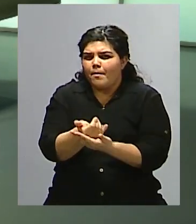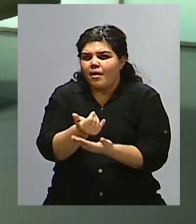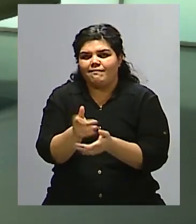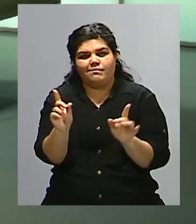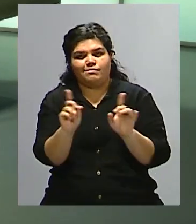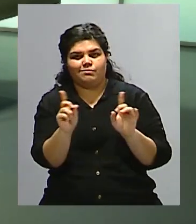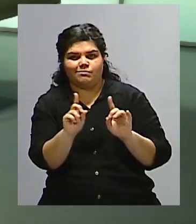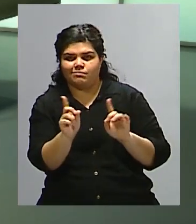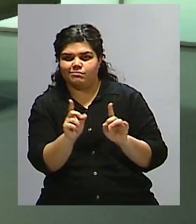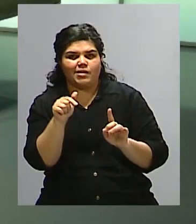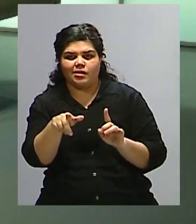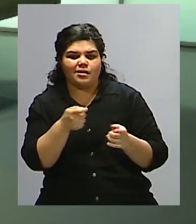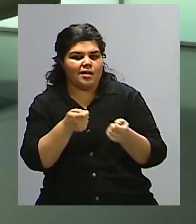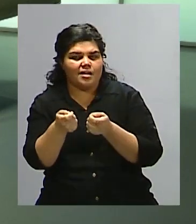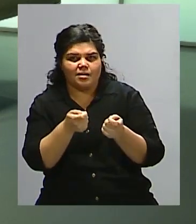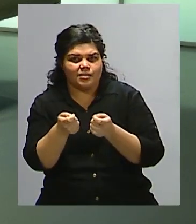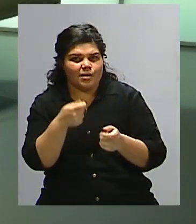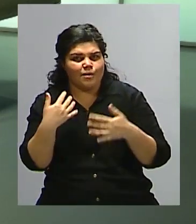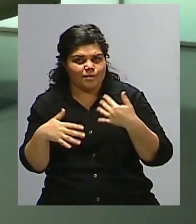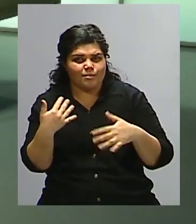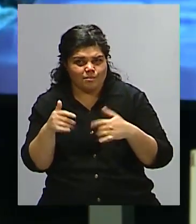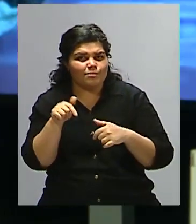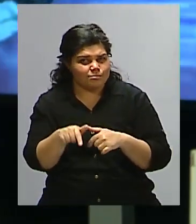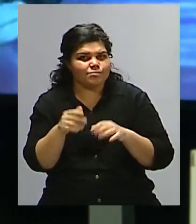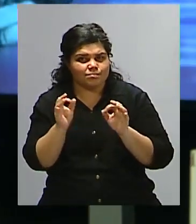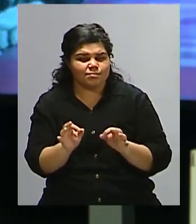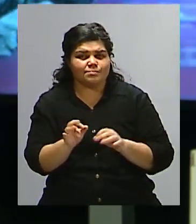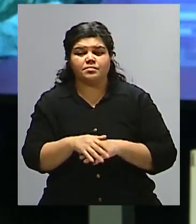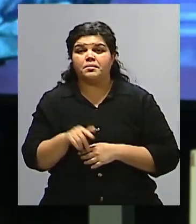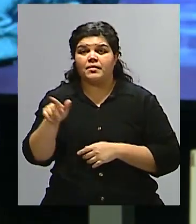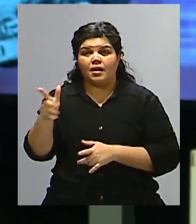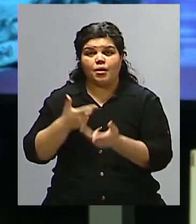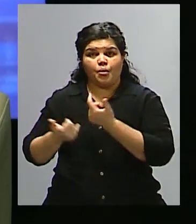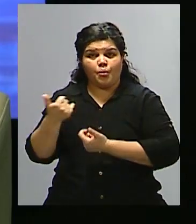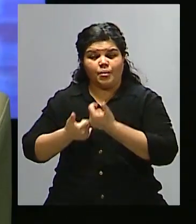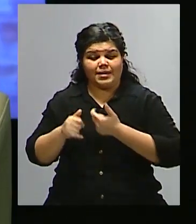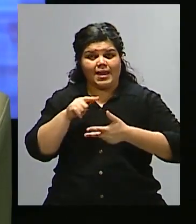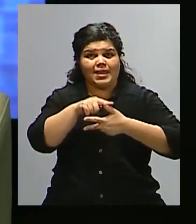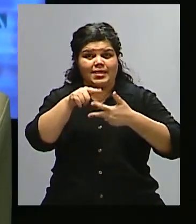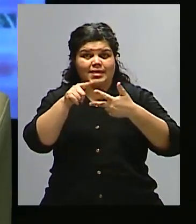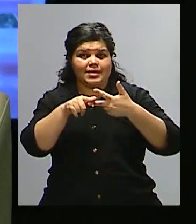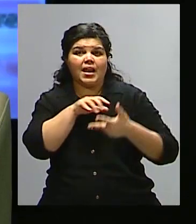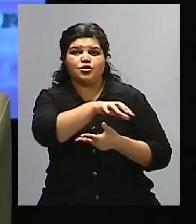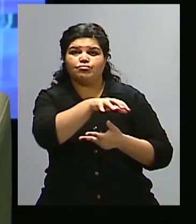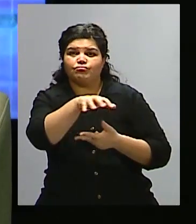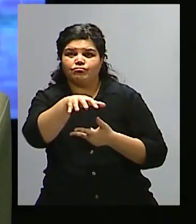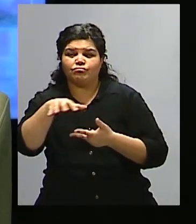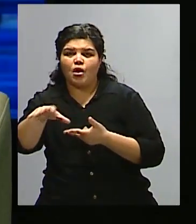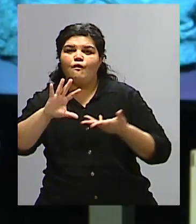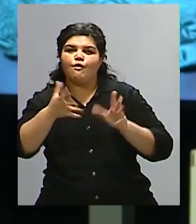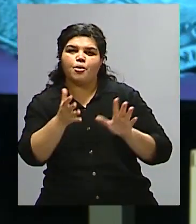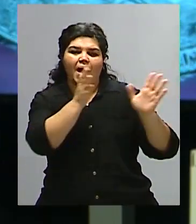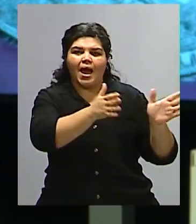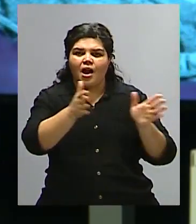lo que estamos hablando en cuanto a gestión. Y como decía bien Sergio, hay tres grandes subsistemas, como está organizada la salud en